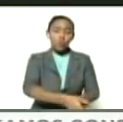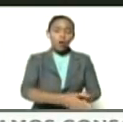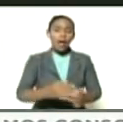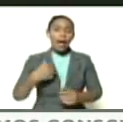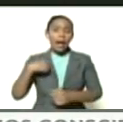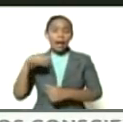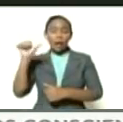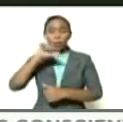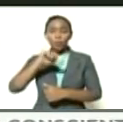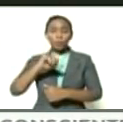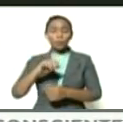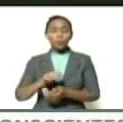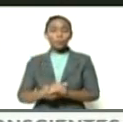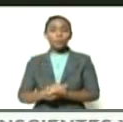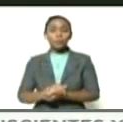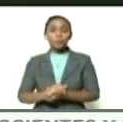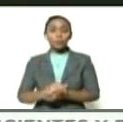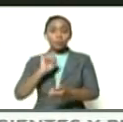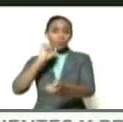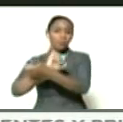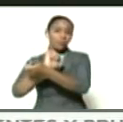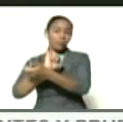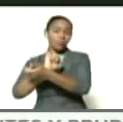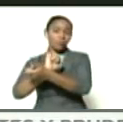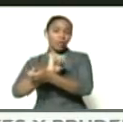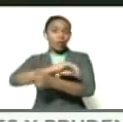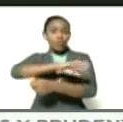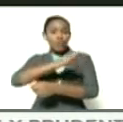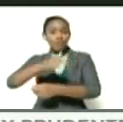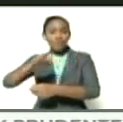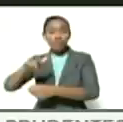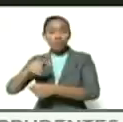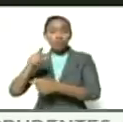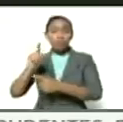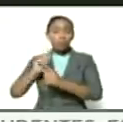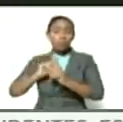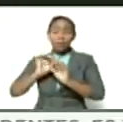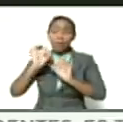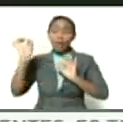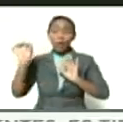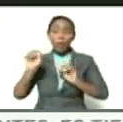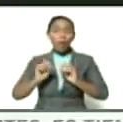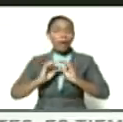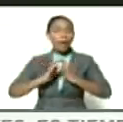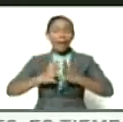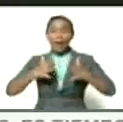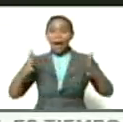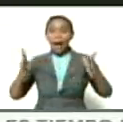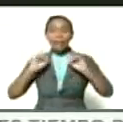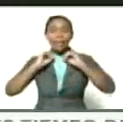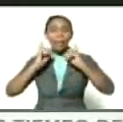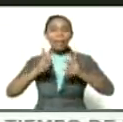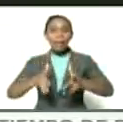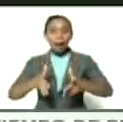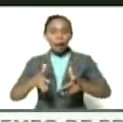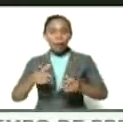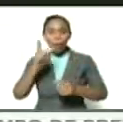galeras esclavistas en el Océa Atlántico que se transformó en un gran cementerio de hombres y mujeres